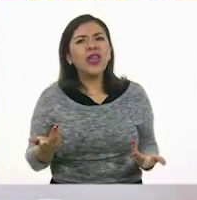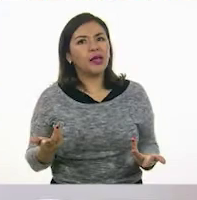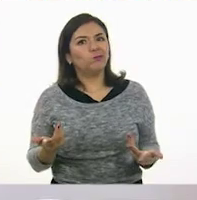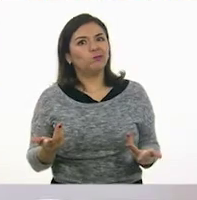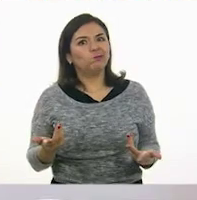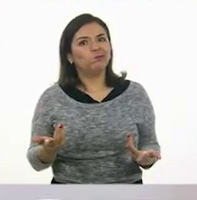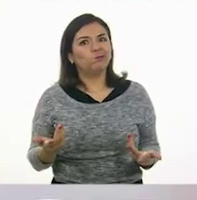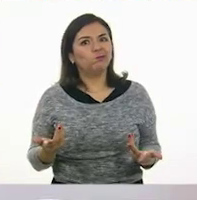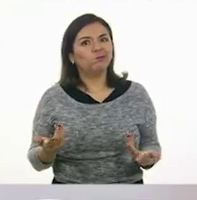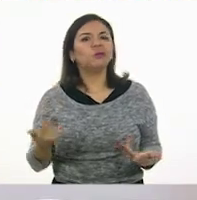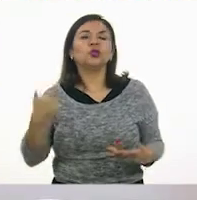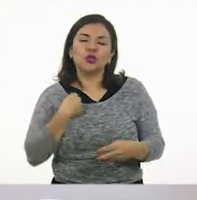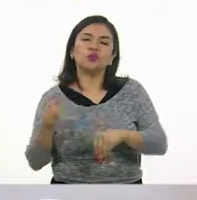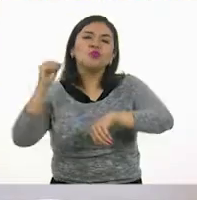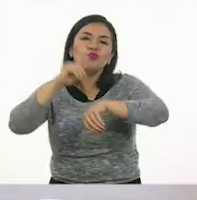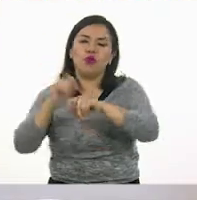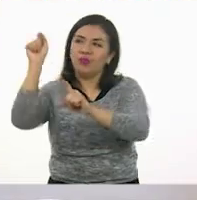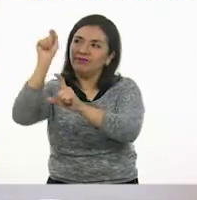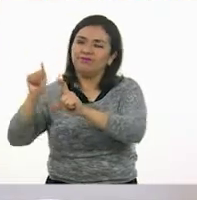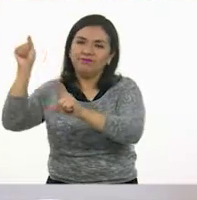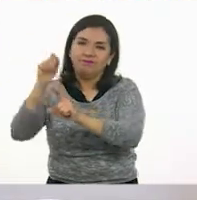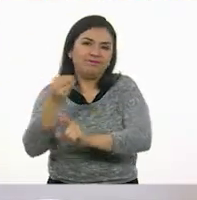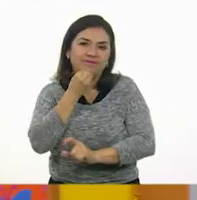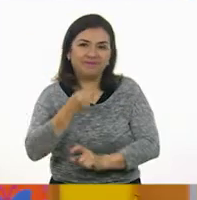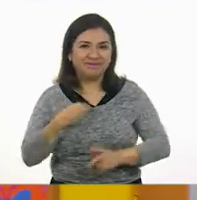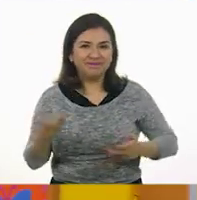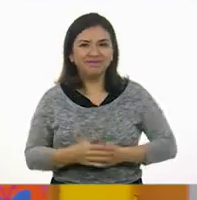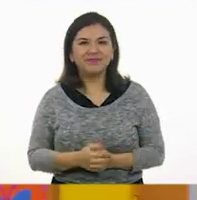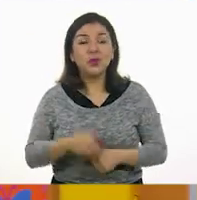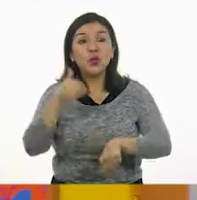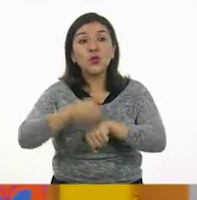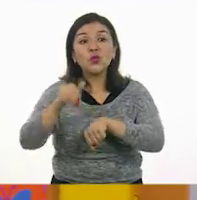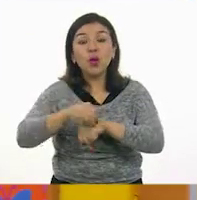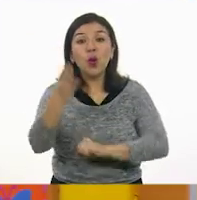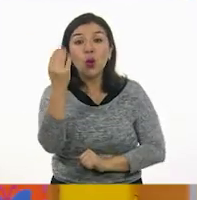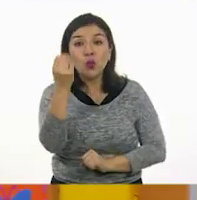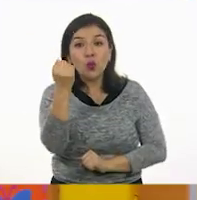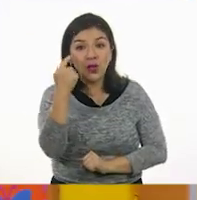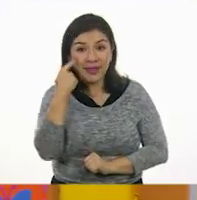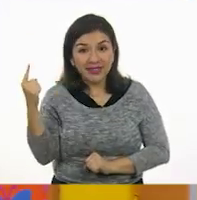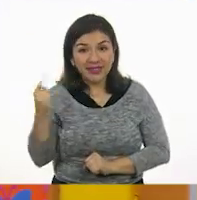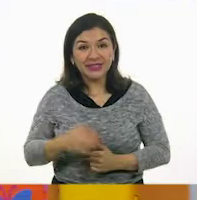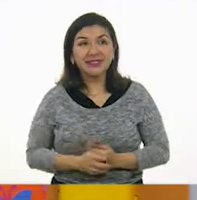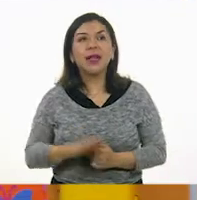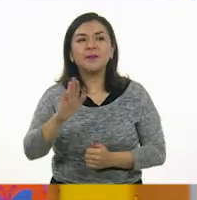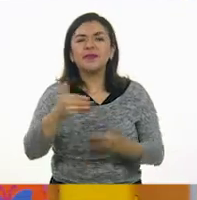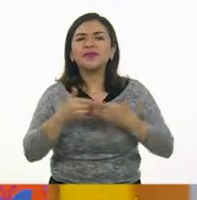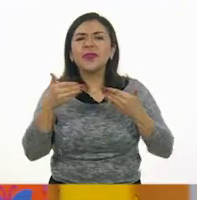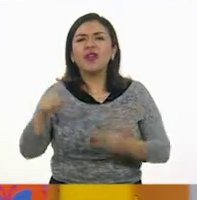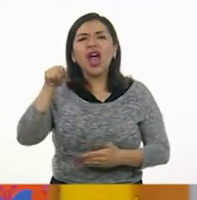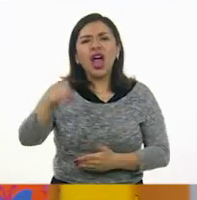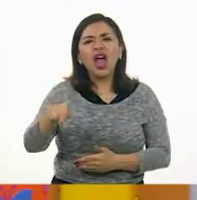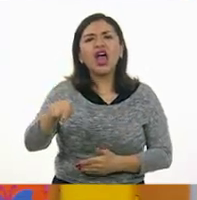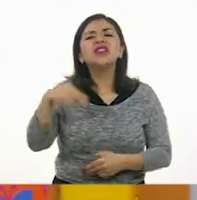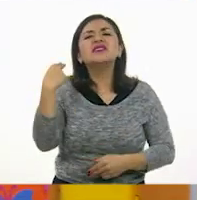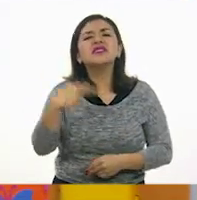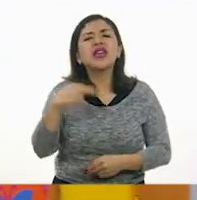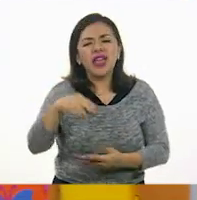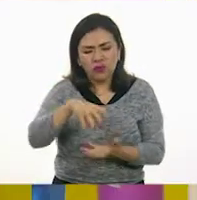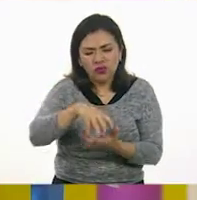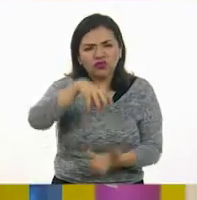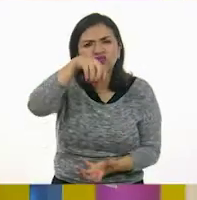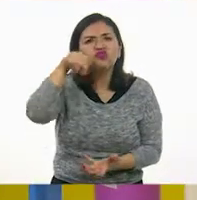Ok. Entonces, ¿qué vamos a hacer? Vamos a ponerla aquí. Nueve. De acuerdo. Ahora, ¿cómo se llama este prisma?